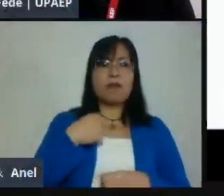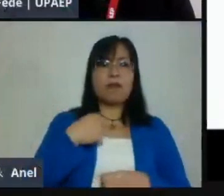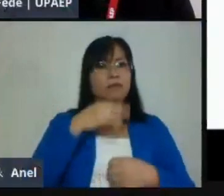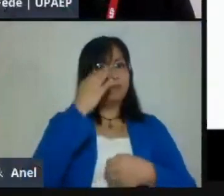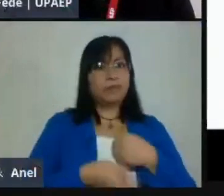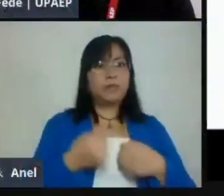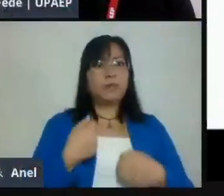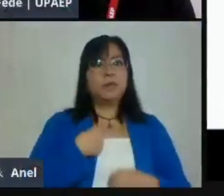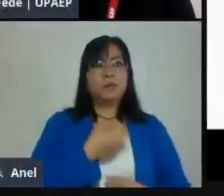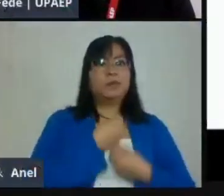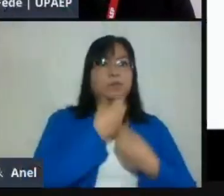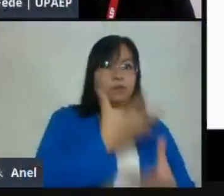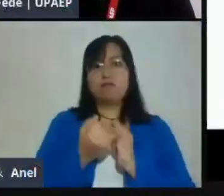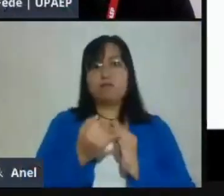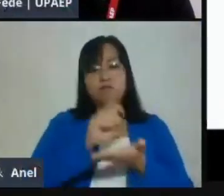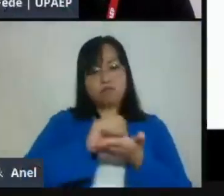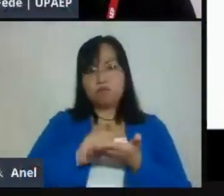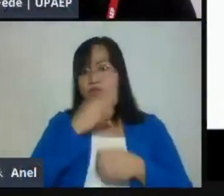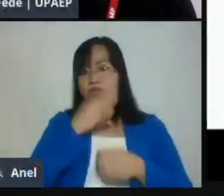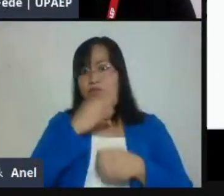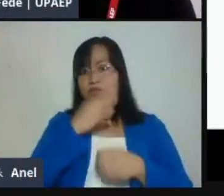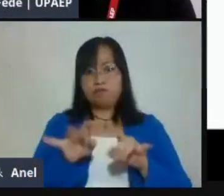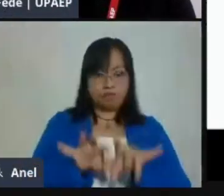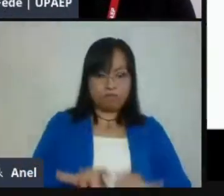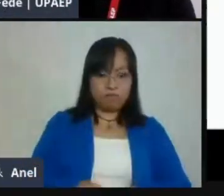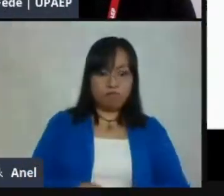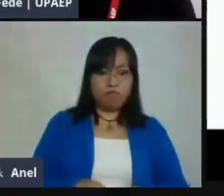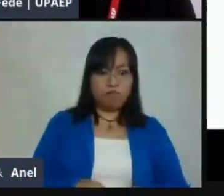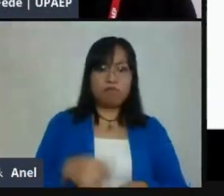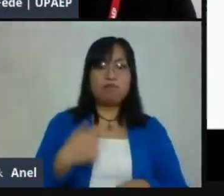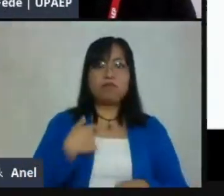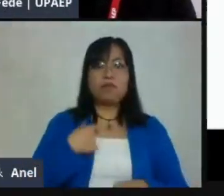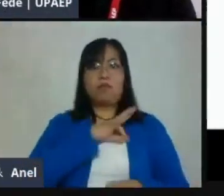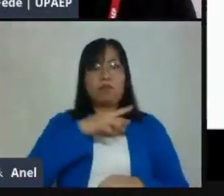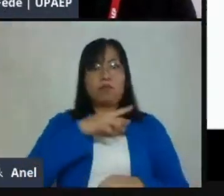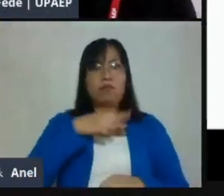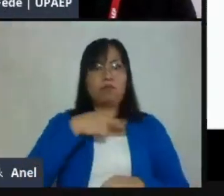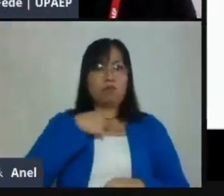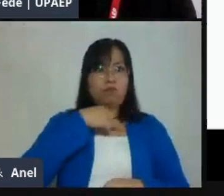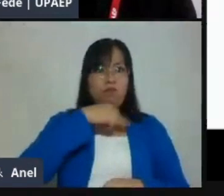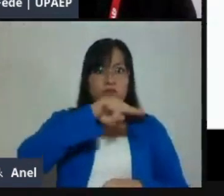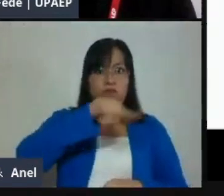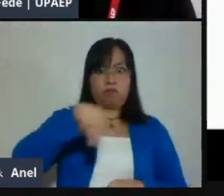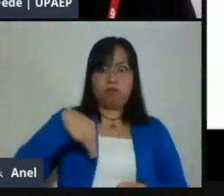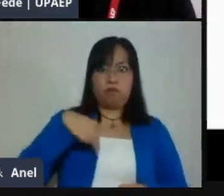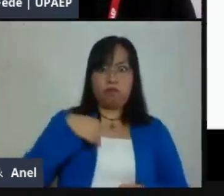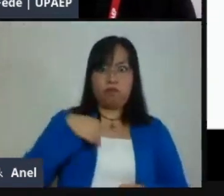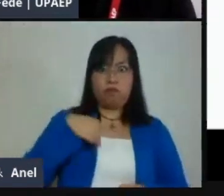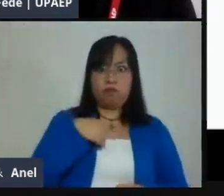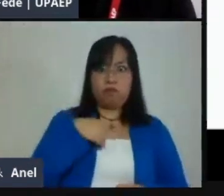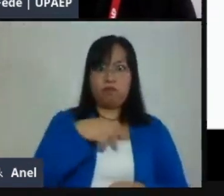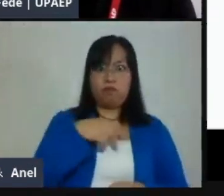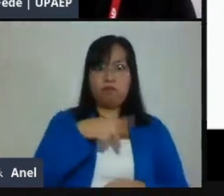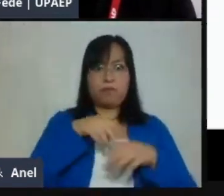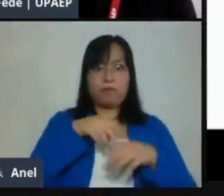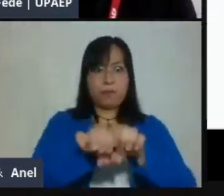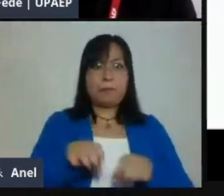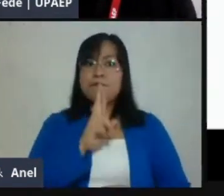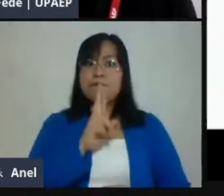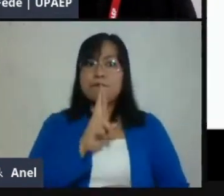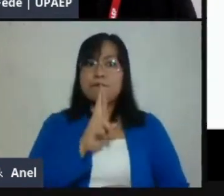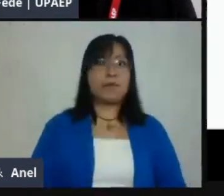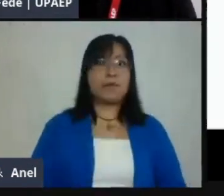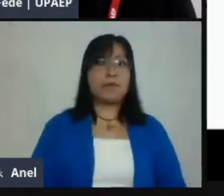sesión de preguntas. Entonces, aprovechen que tienen a estos expertos. Son, como les decía, profesores que llevan años